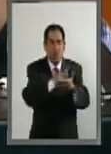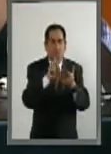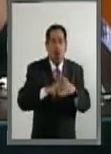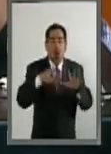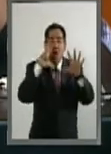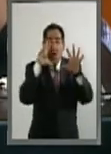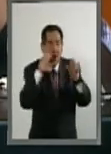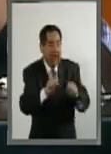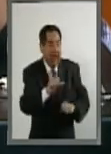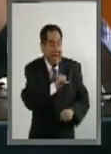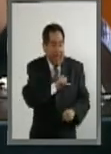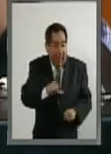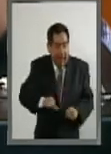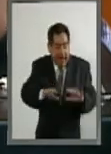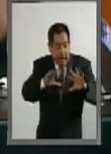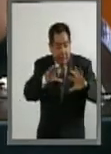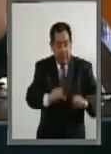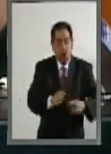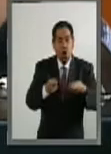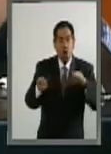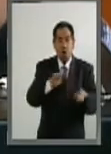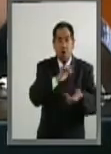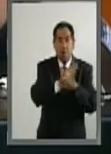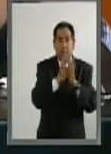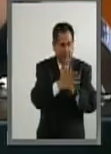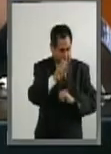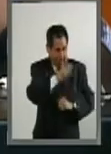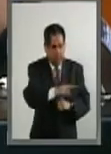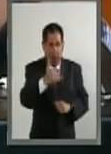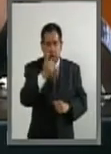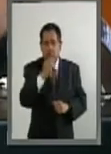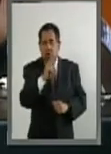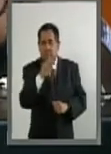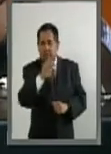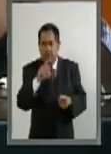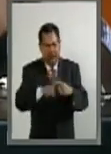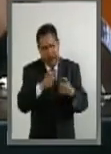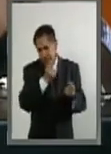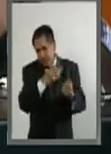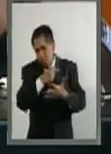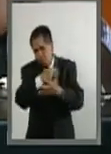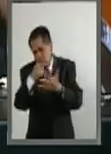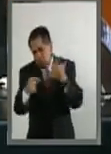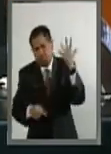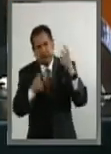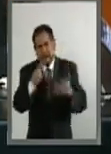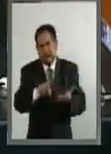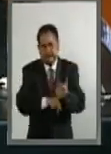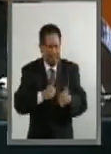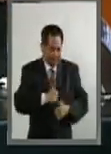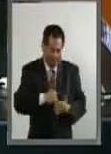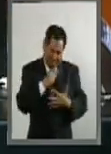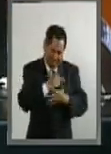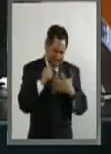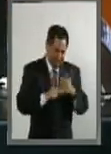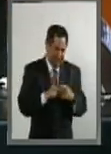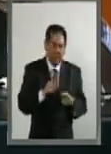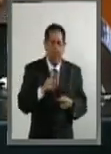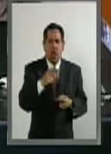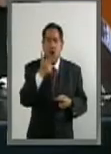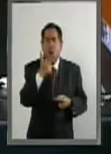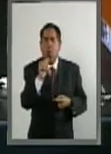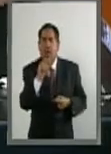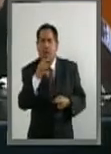sino de las alcaldías. Y ahí tenemos a Yotchinapa. Y ahí tenemos un montón de casos dolorosos, yo les puedo decir, la alcaldesa de